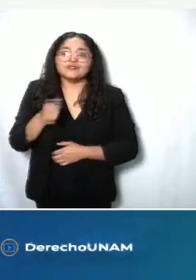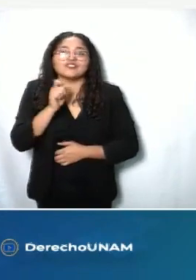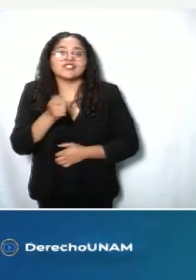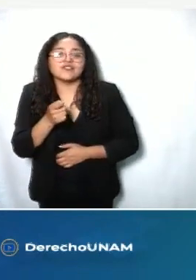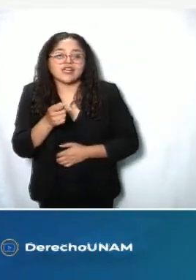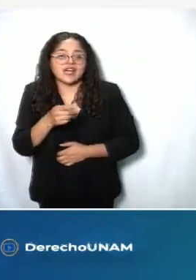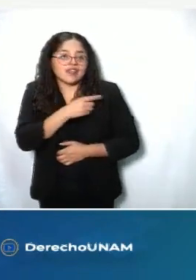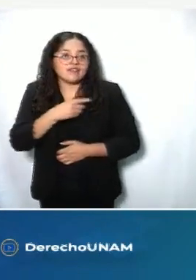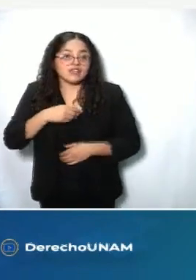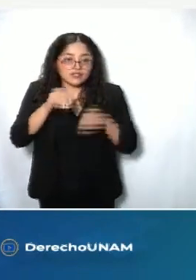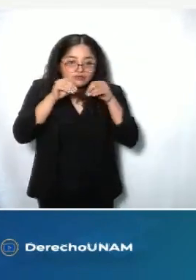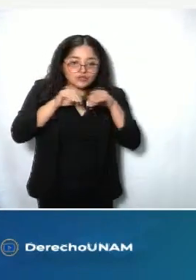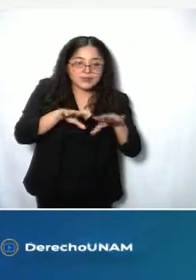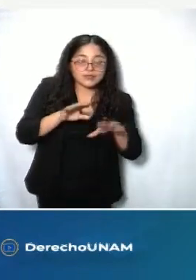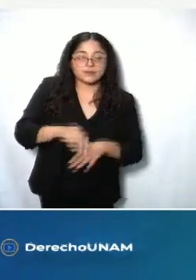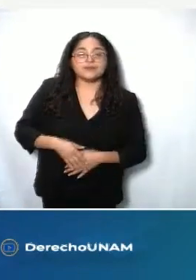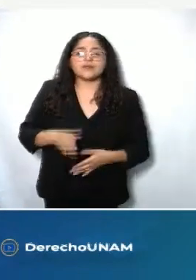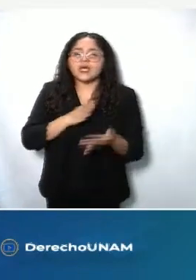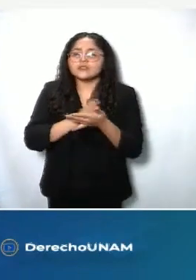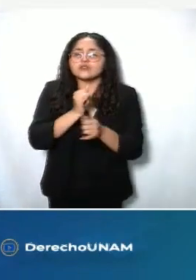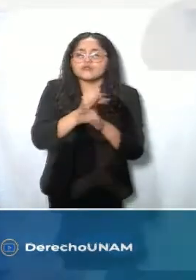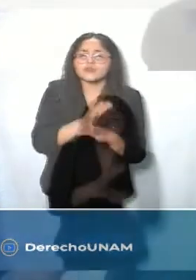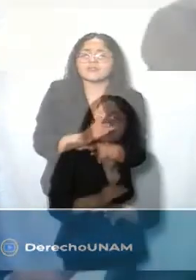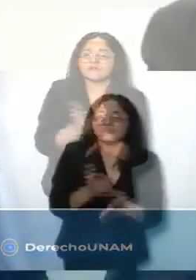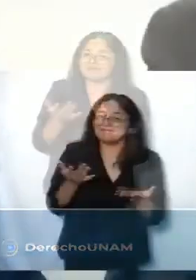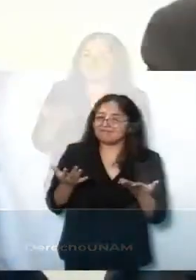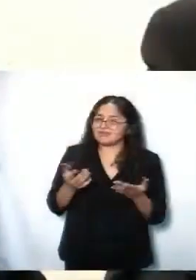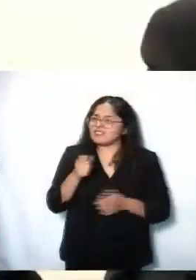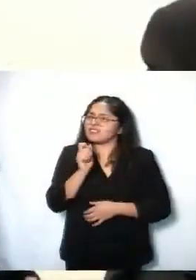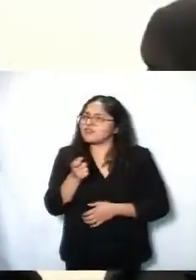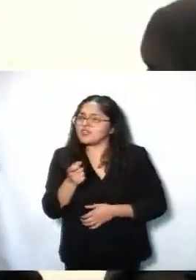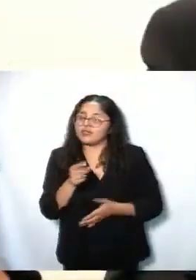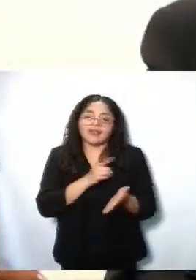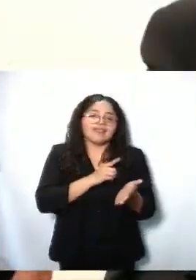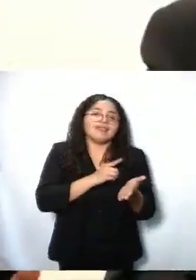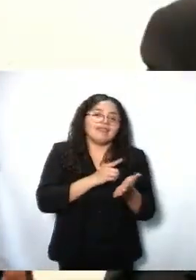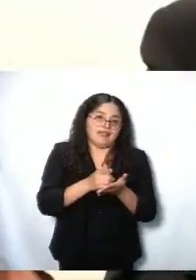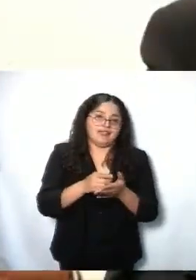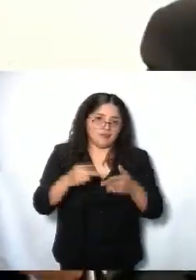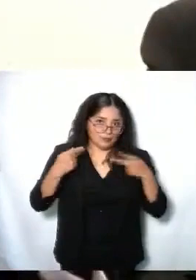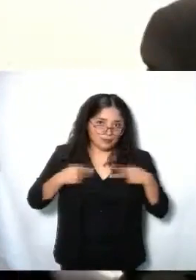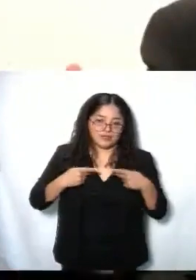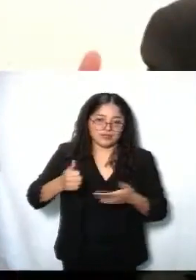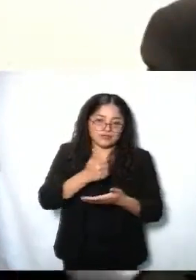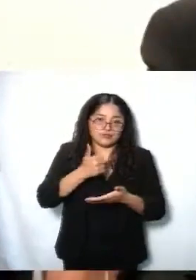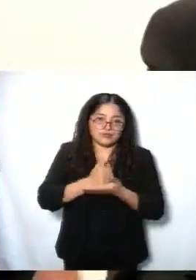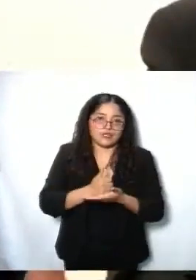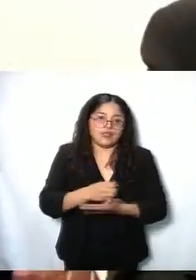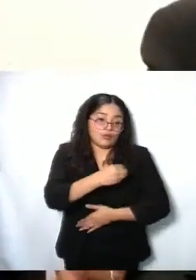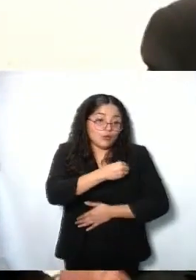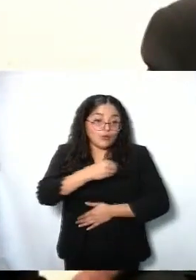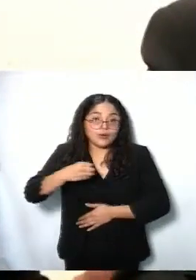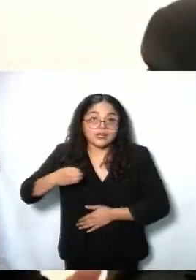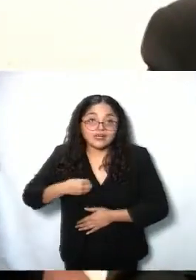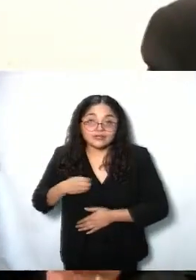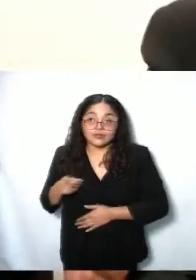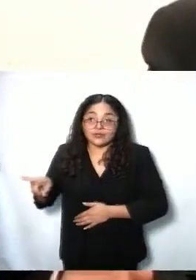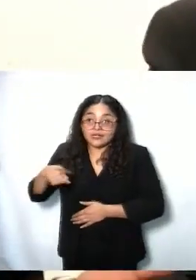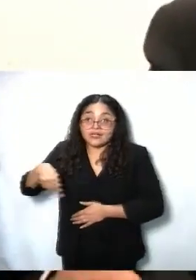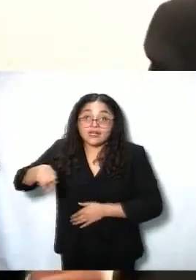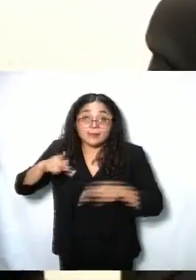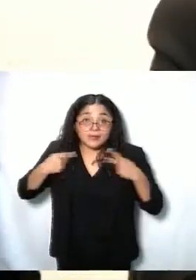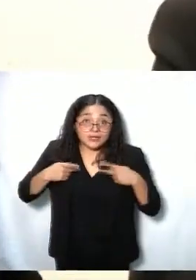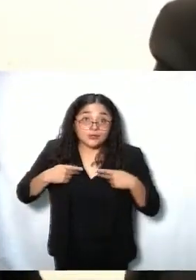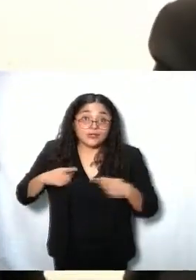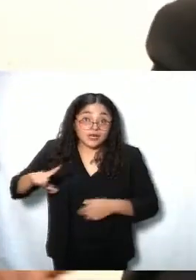y que el acceso a la información es un derecho de los ciudadanos y es la obligación de los funcionarios